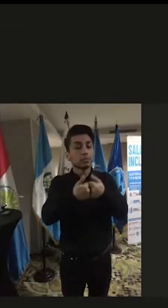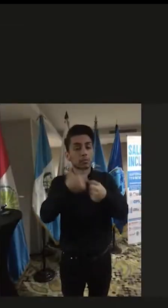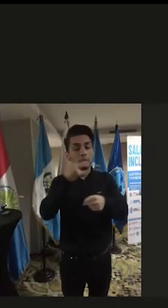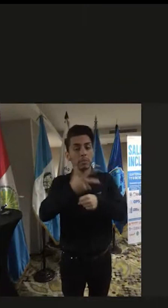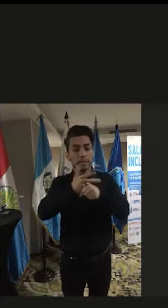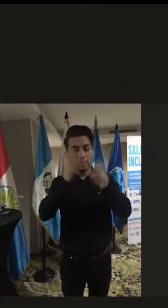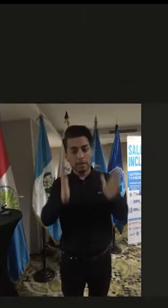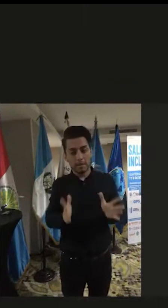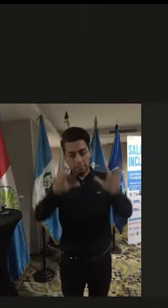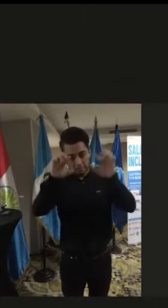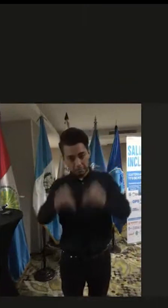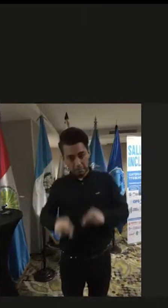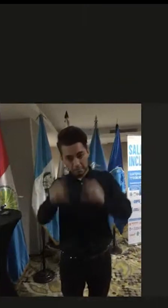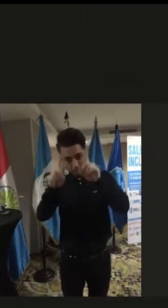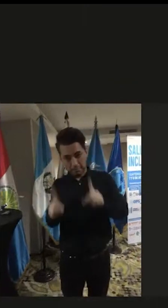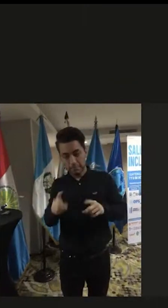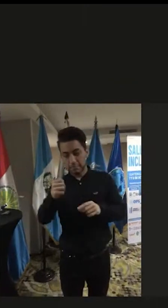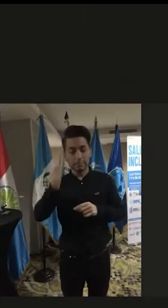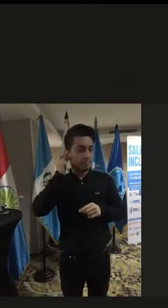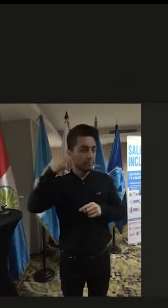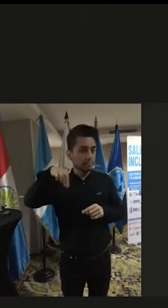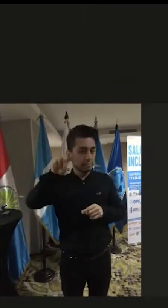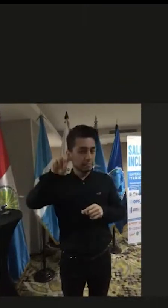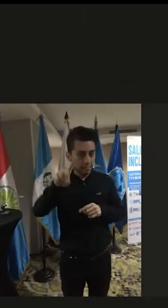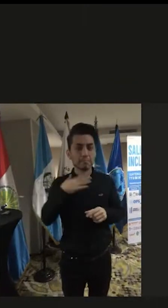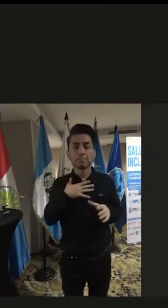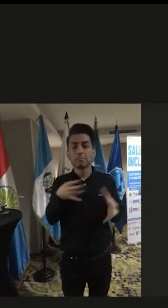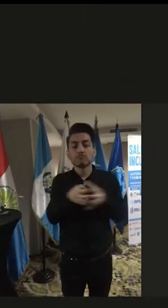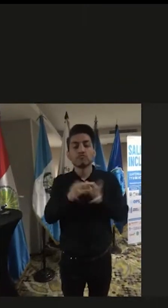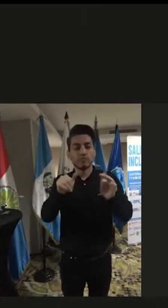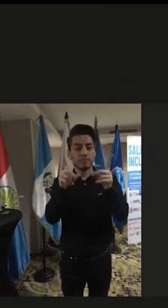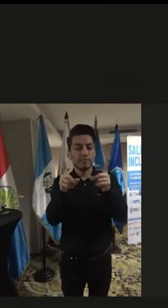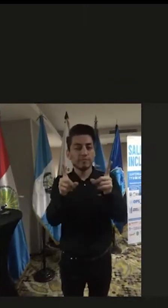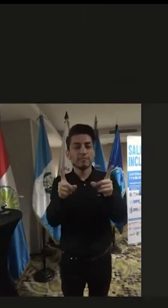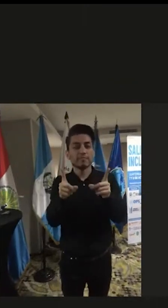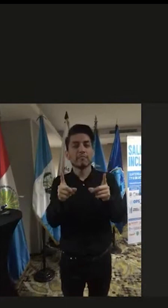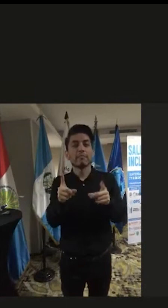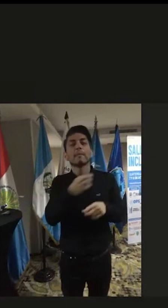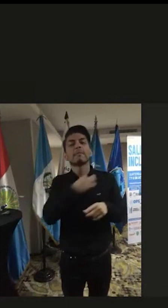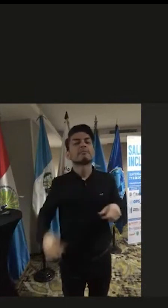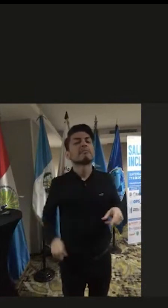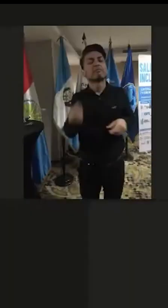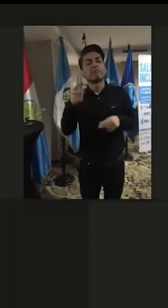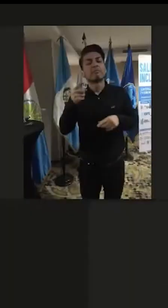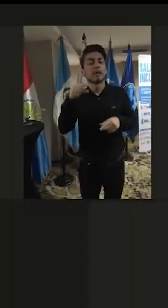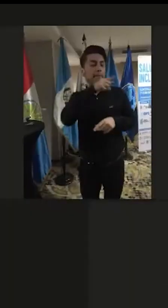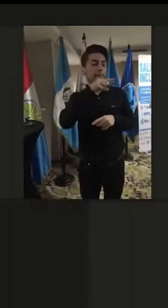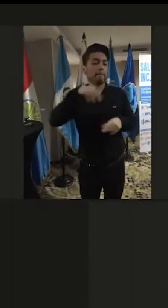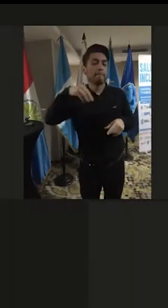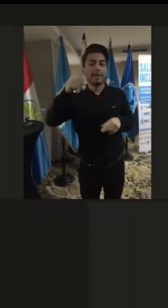Personas con Discapacidad AGPD y la Junta Directiva su presidente el señor Mateo Baltazar.